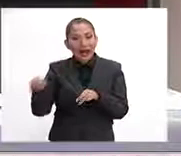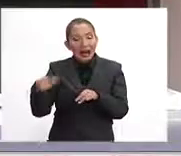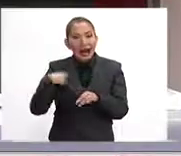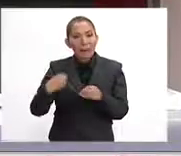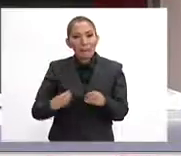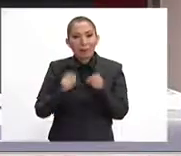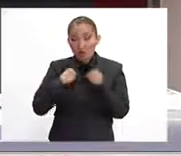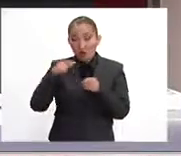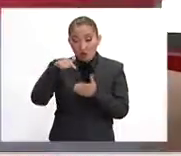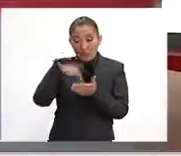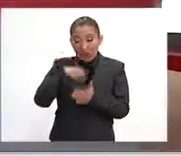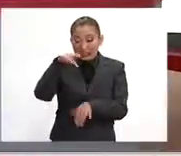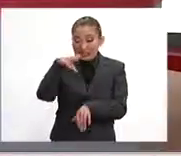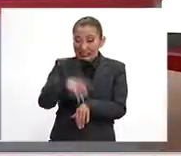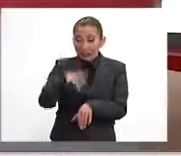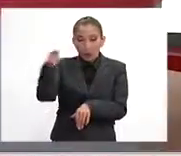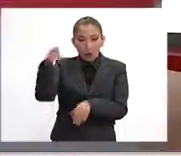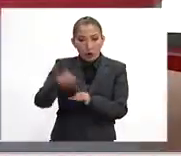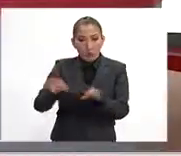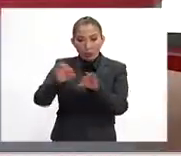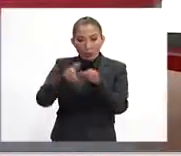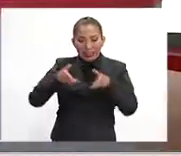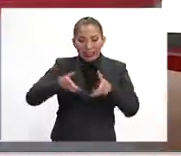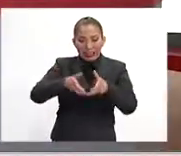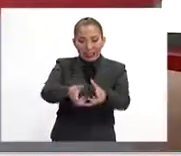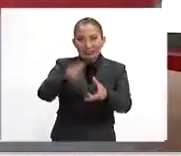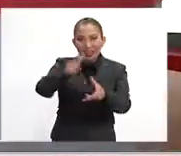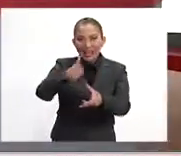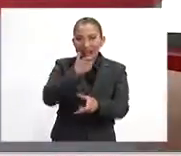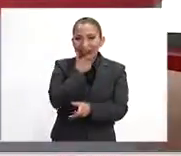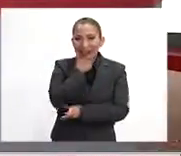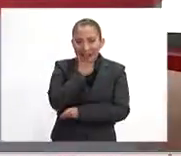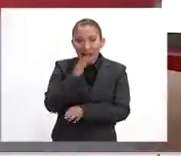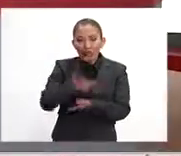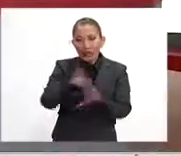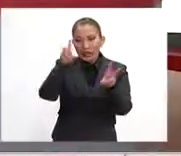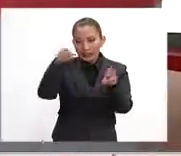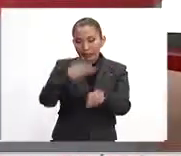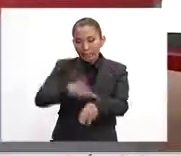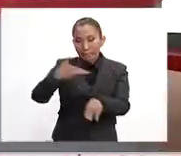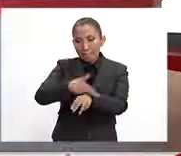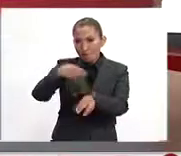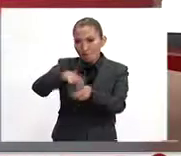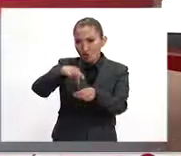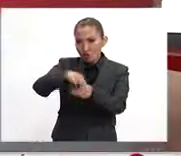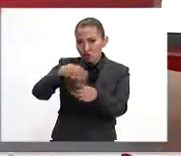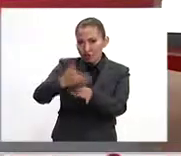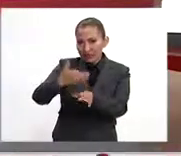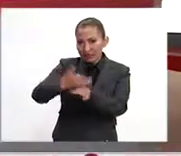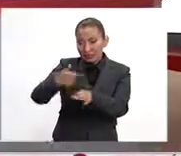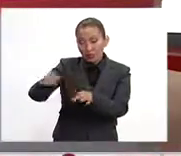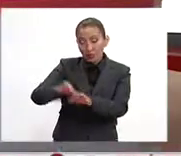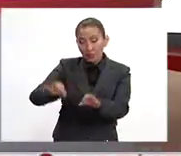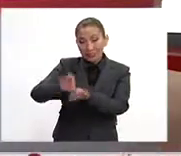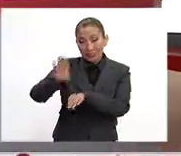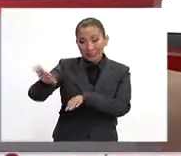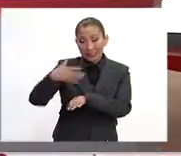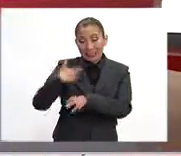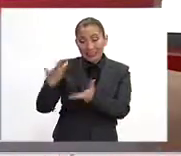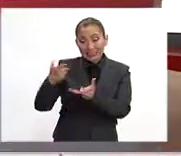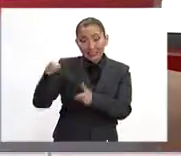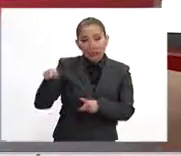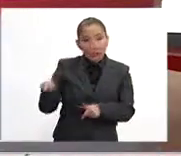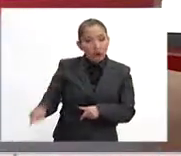en vivo desde una de las principales calles de Londres sobre este proceso electoral importante que se está